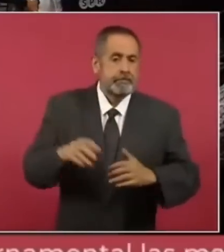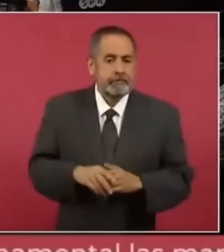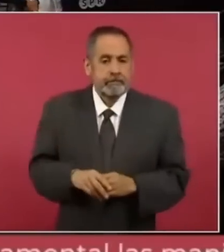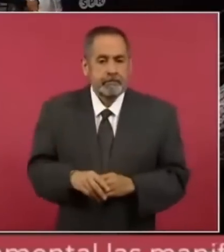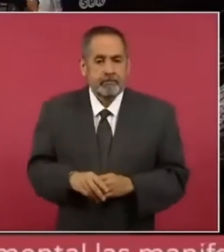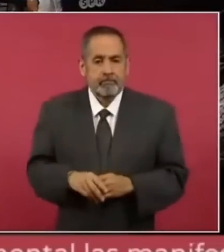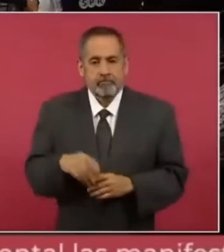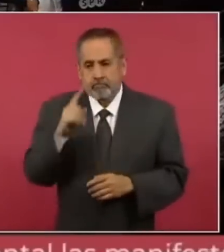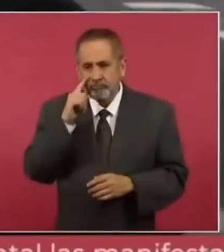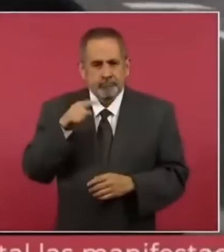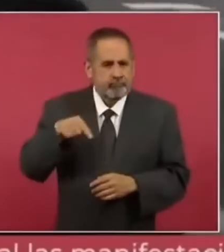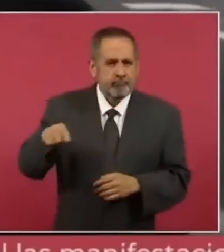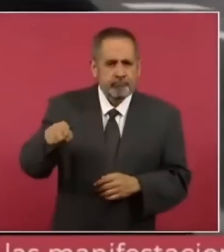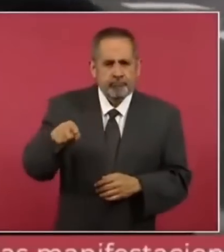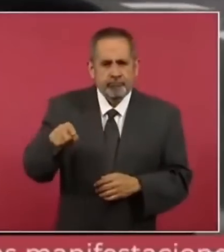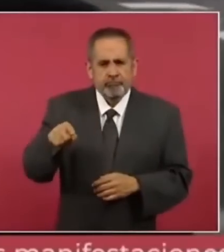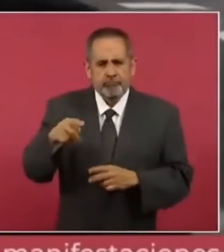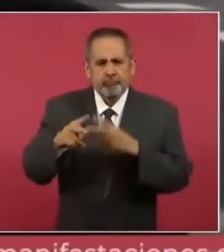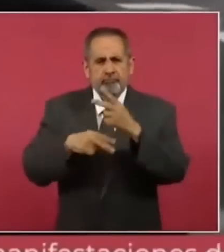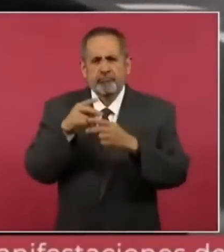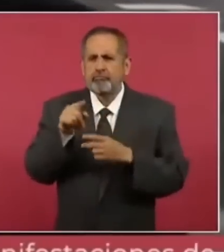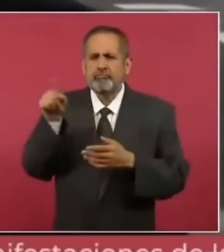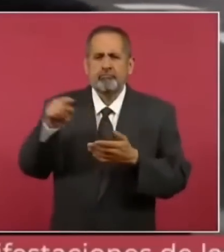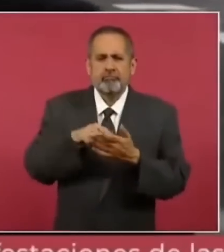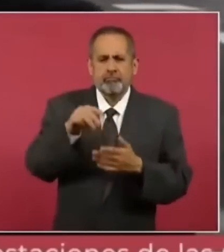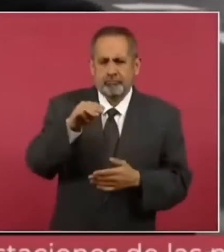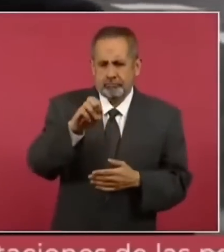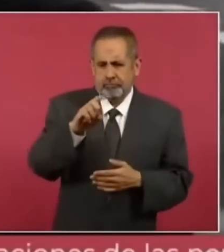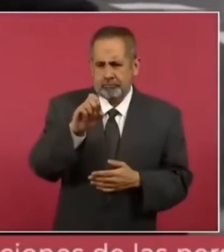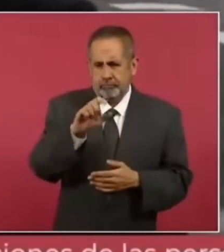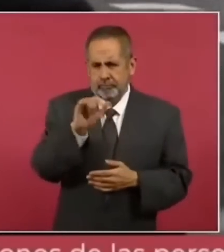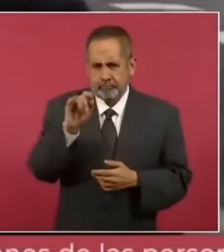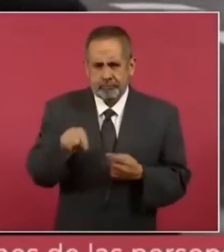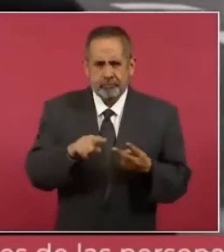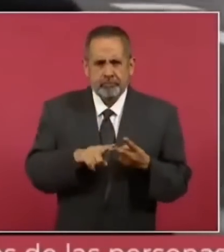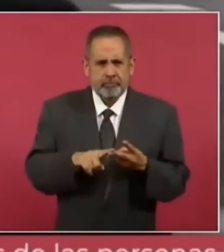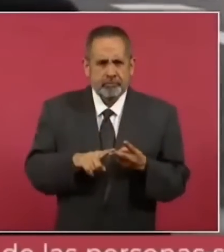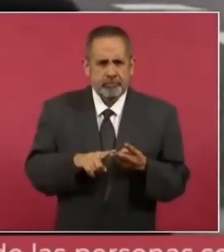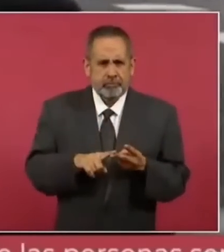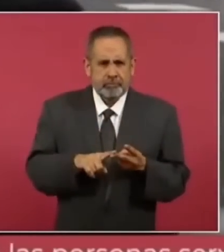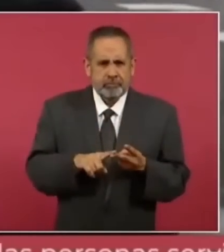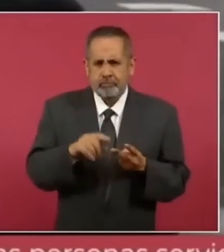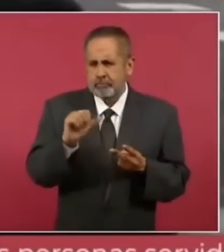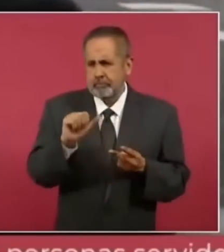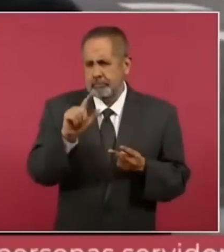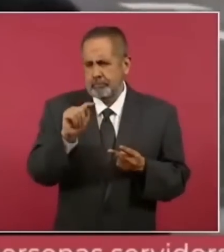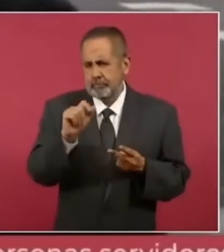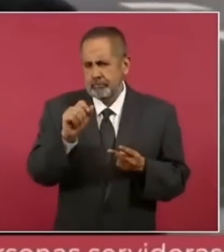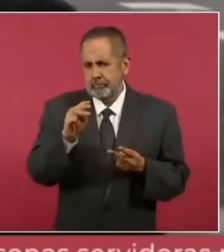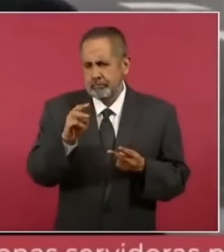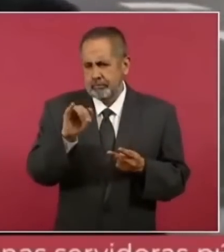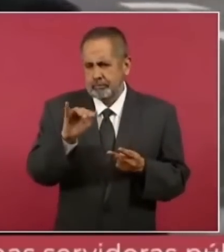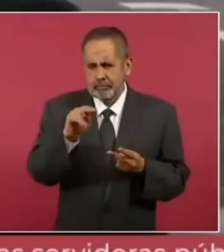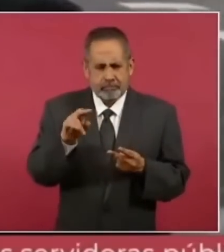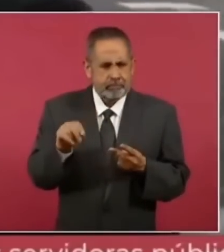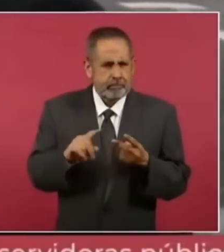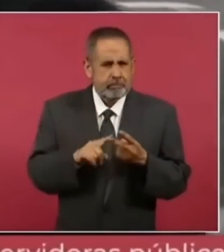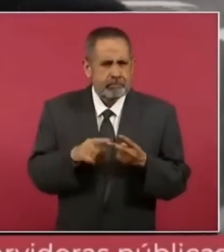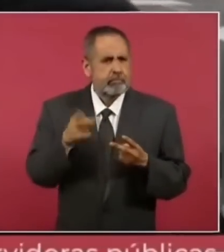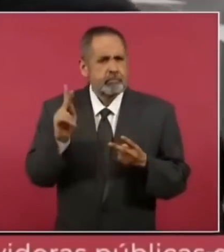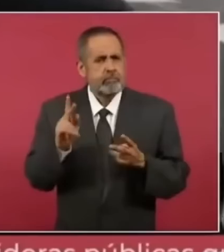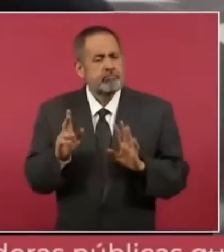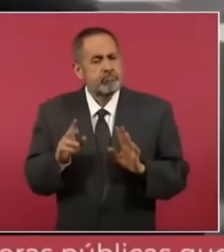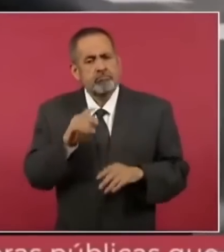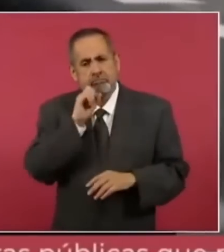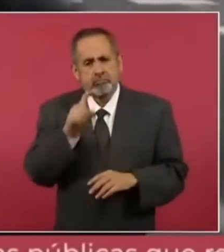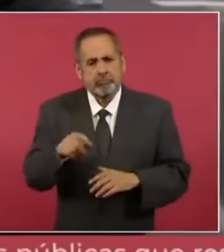Unialca, vamos a Medellín, vamos a Mario Fabio Altamirano, pero estoy